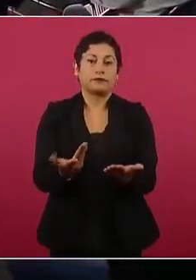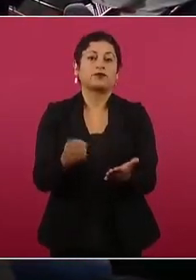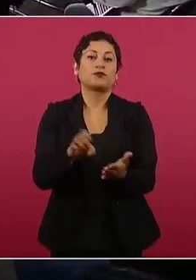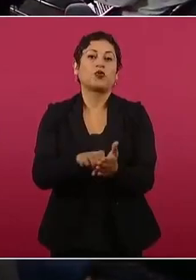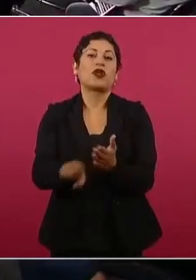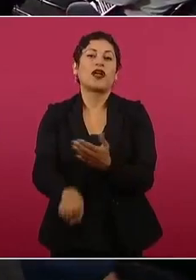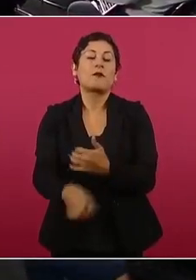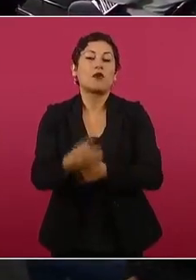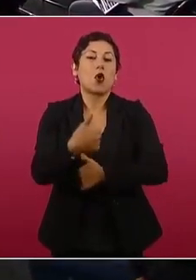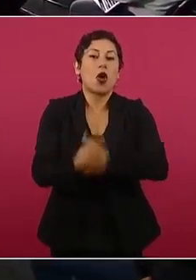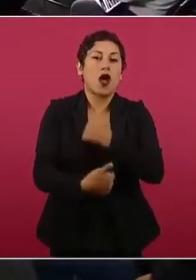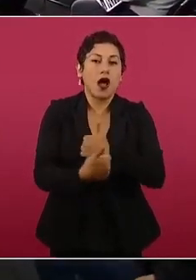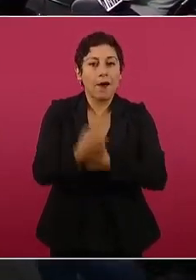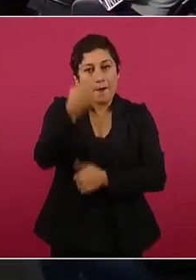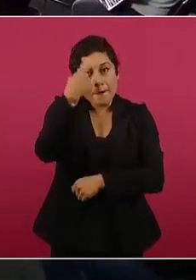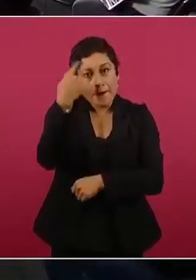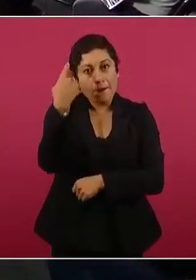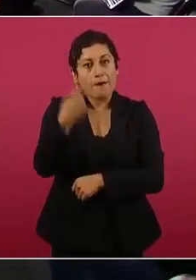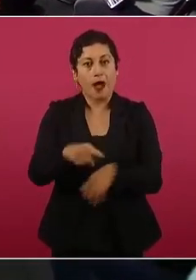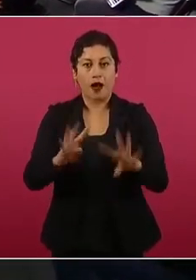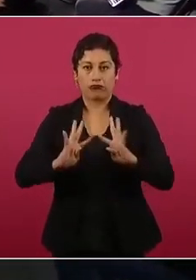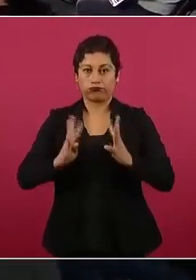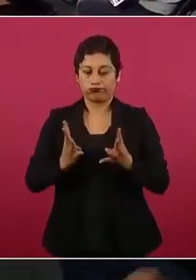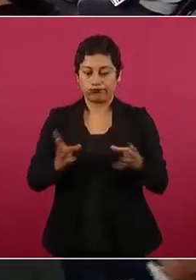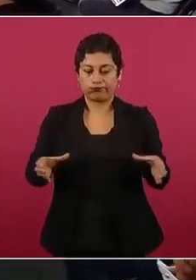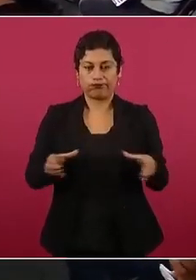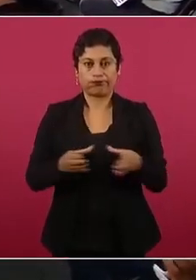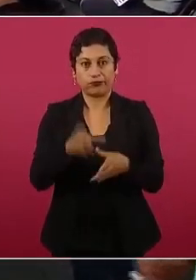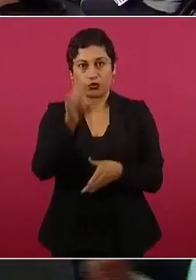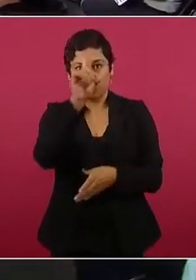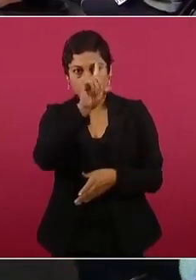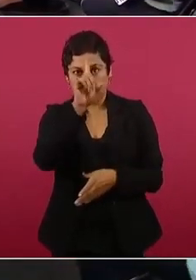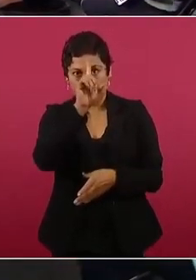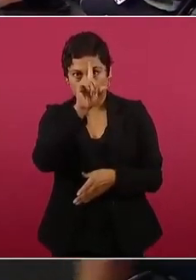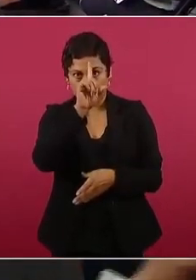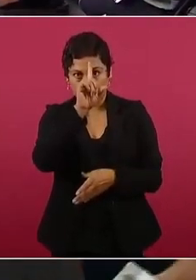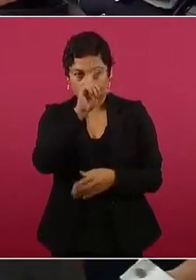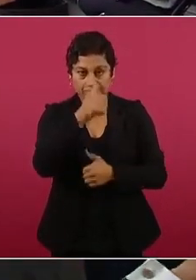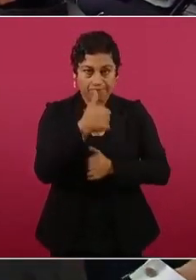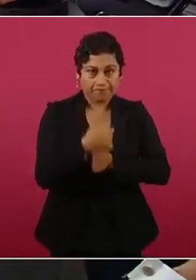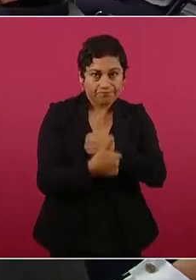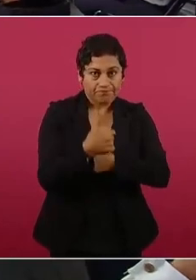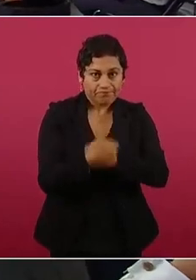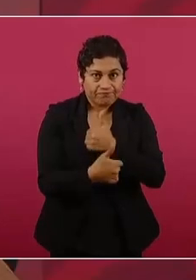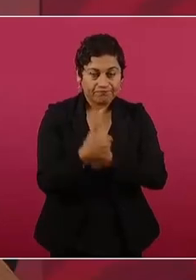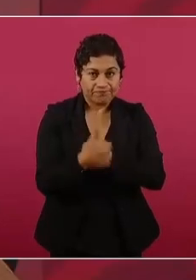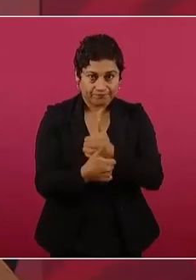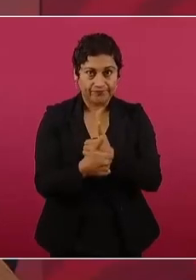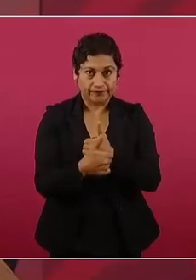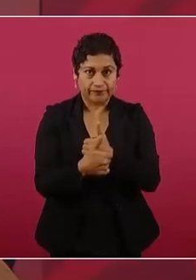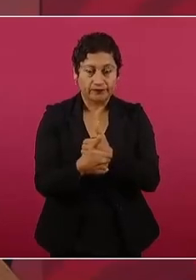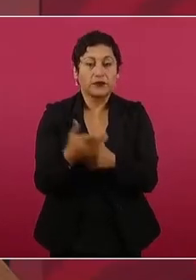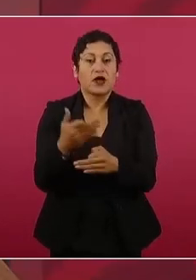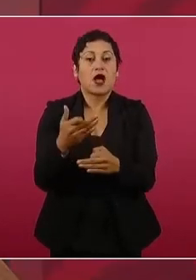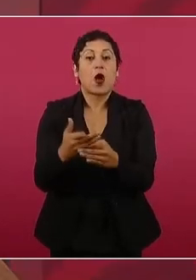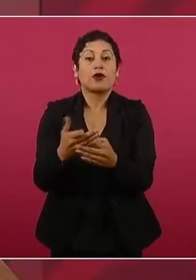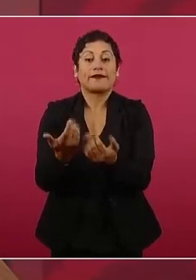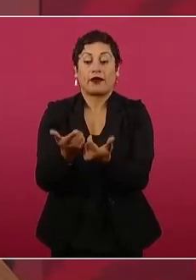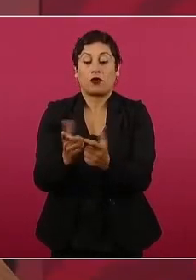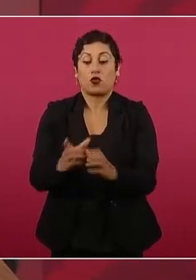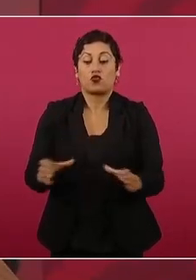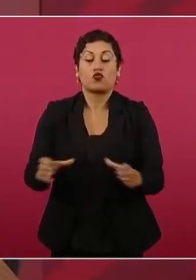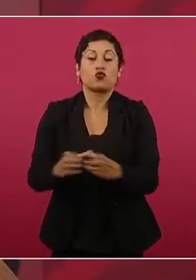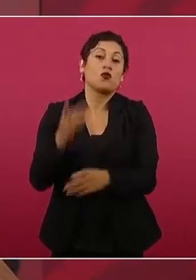se van a elegir consejeros